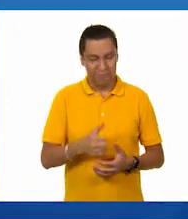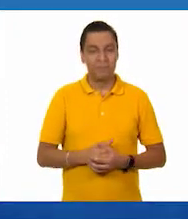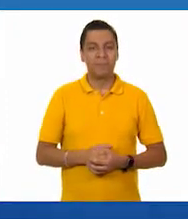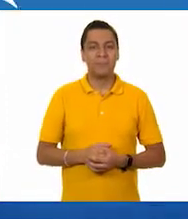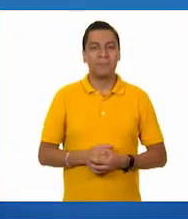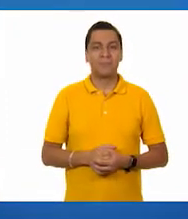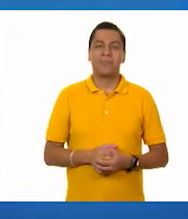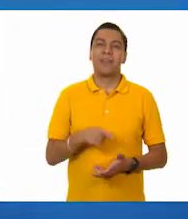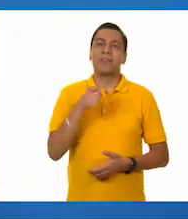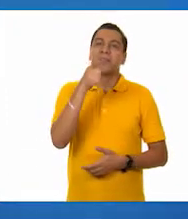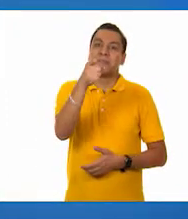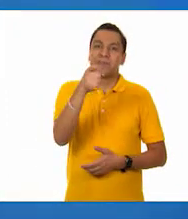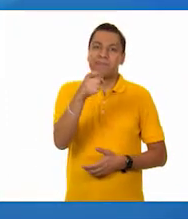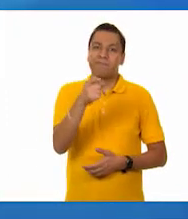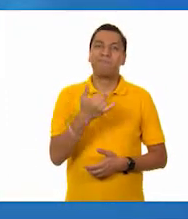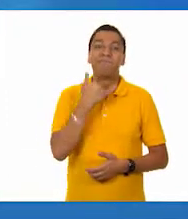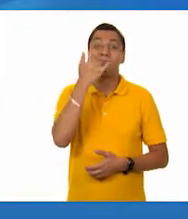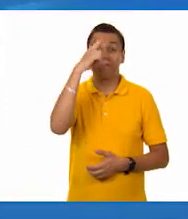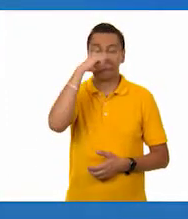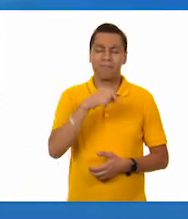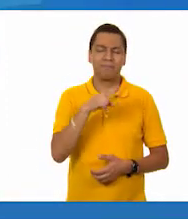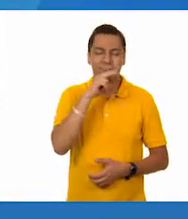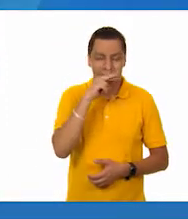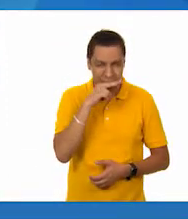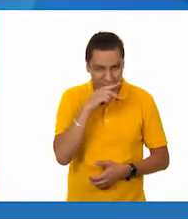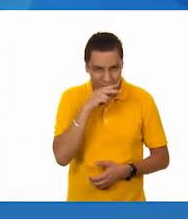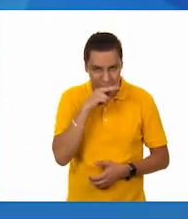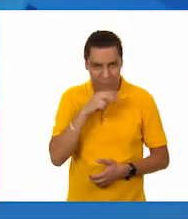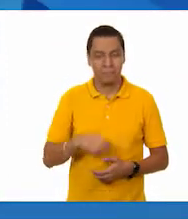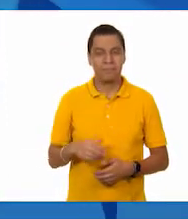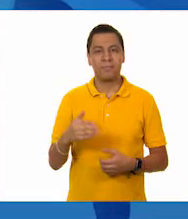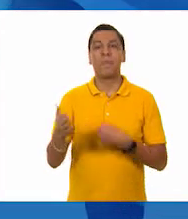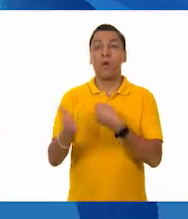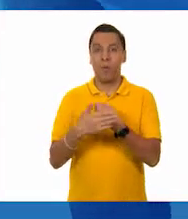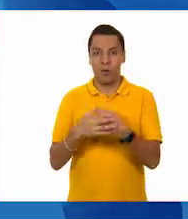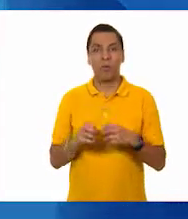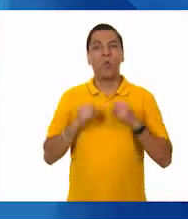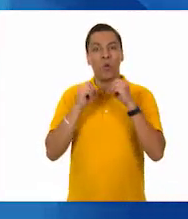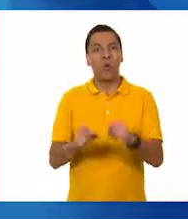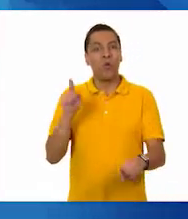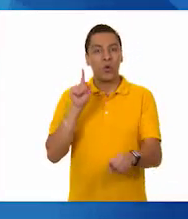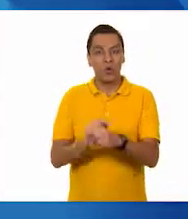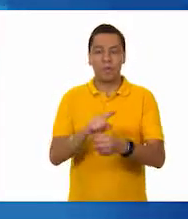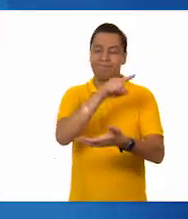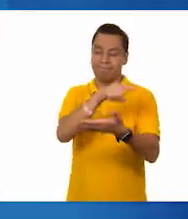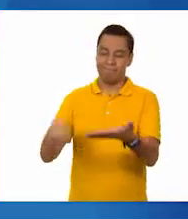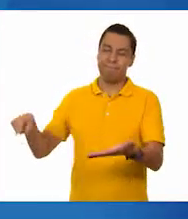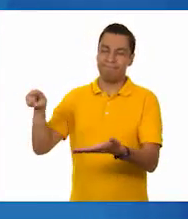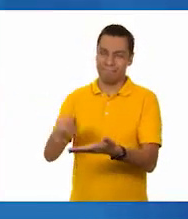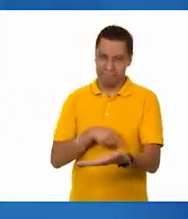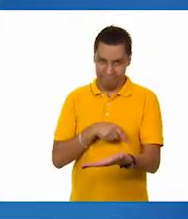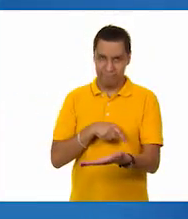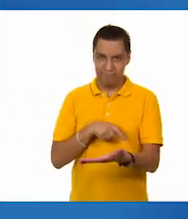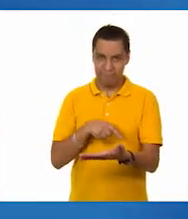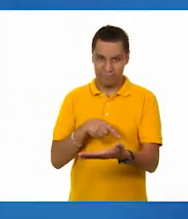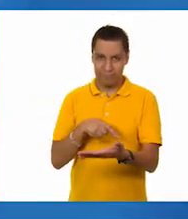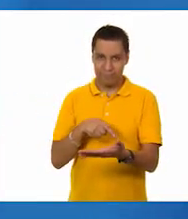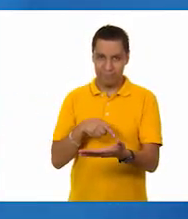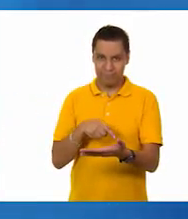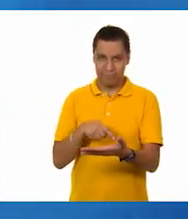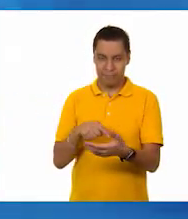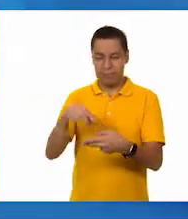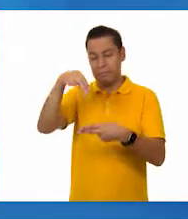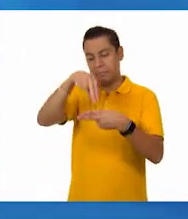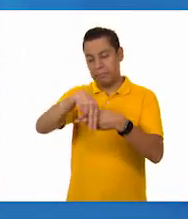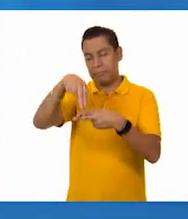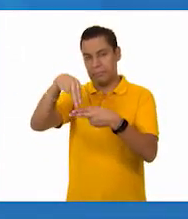que lamentablemente erraron, no se preocupen. Vamos a tener más oportunidades y pueden poner un tachocito y adelante que pesaron más